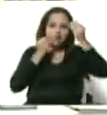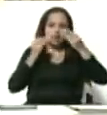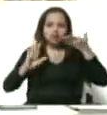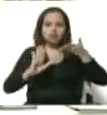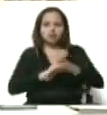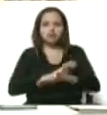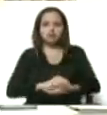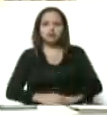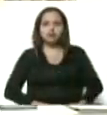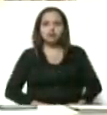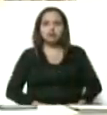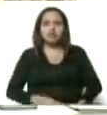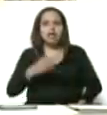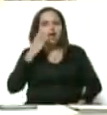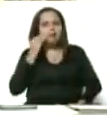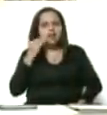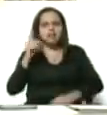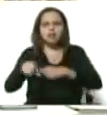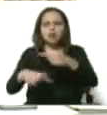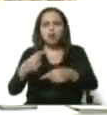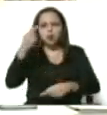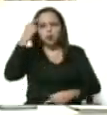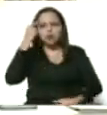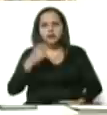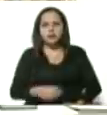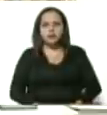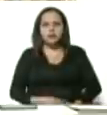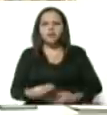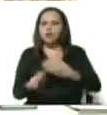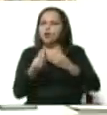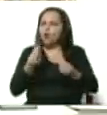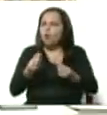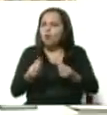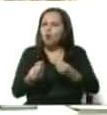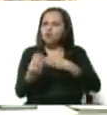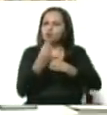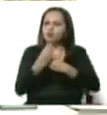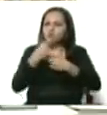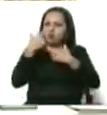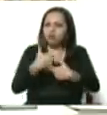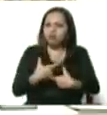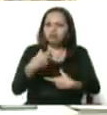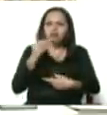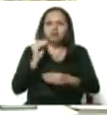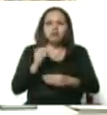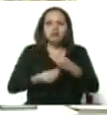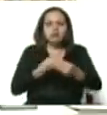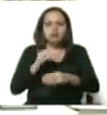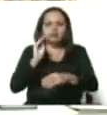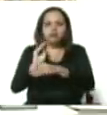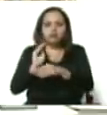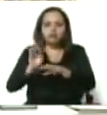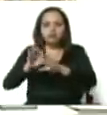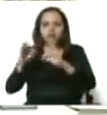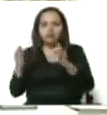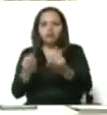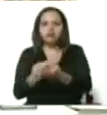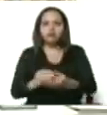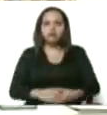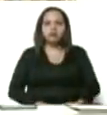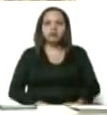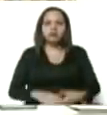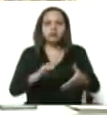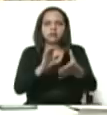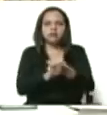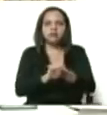de la experiencia diaria. Del pensar. De cómo cuidarse. Cómo cuidar. Cómo cuidar a la familia. Cómo cuidar a los compañeros. A los